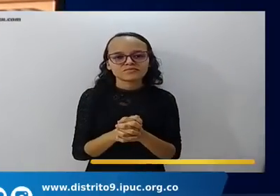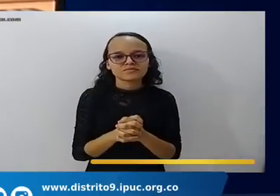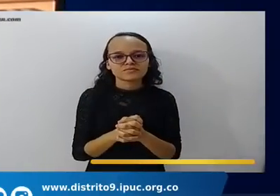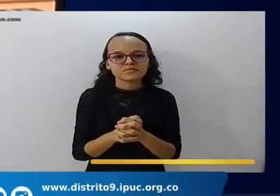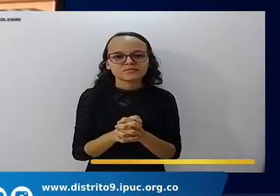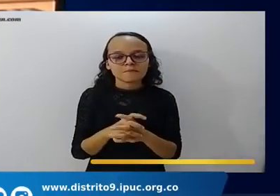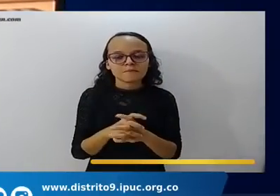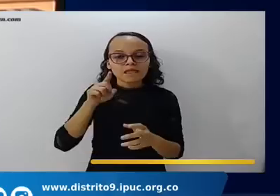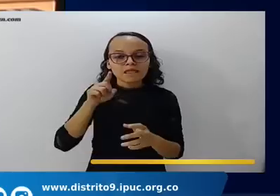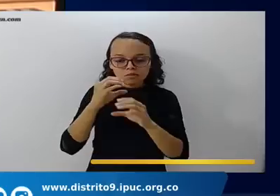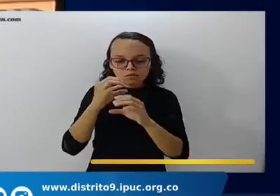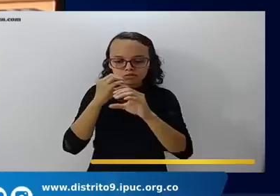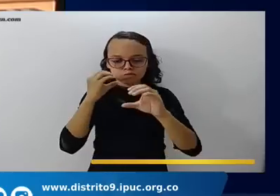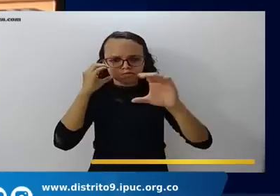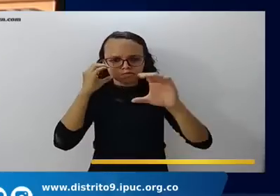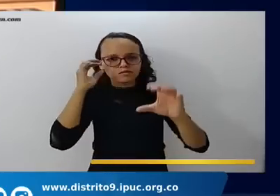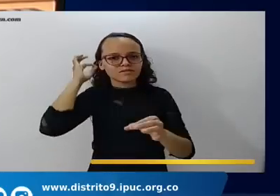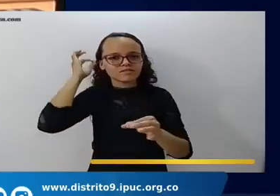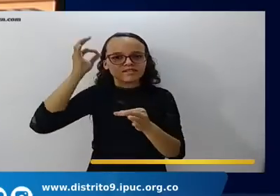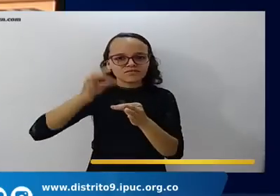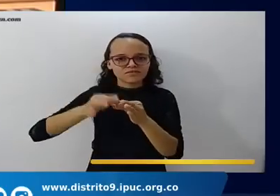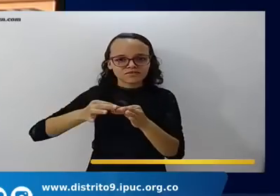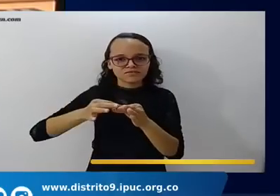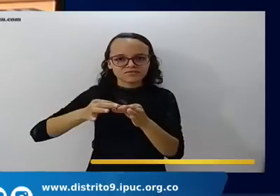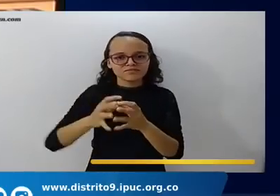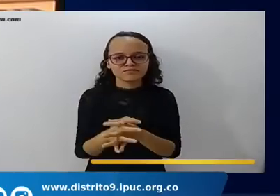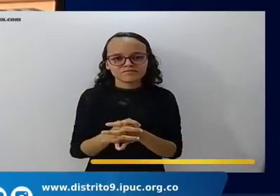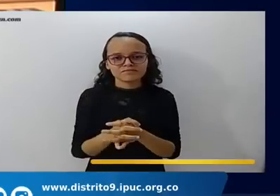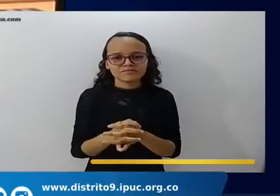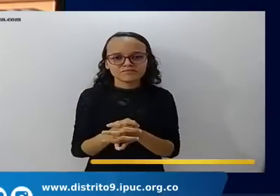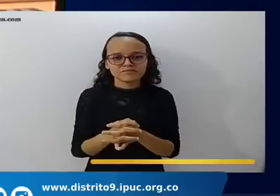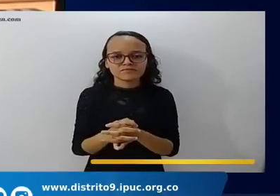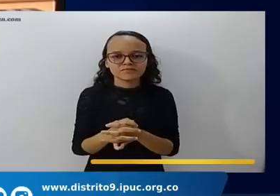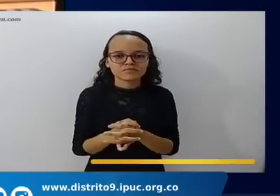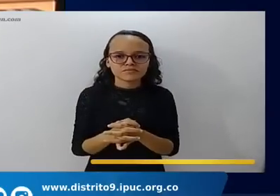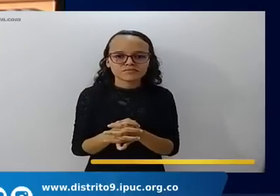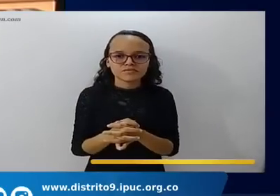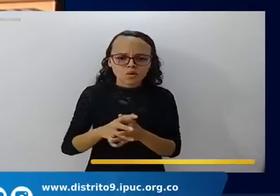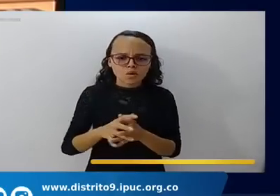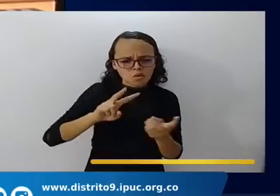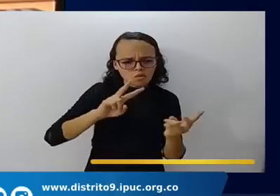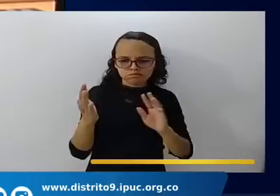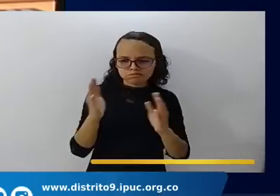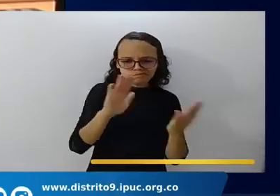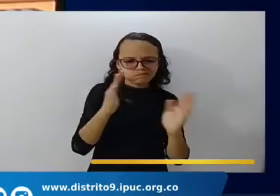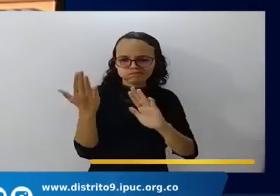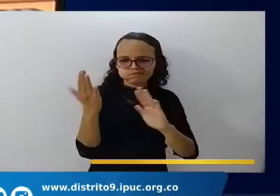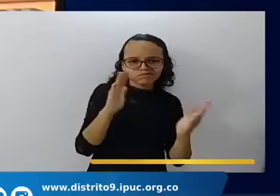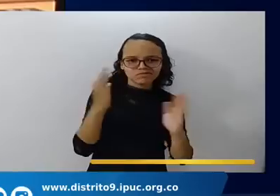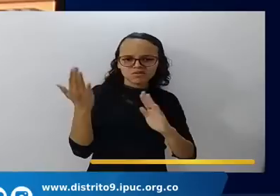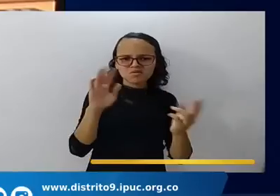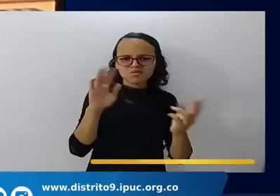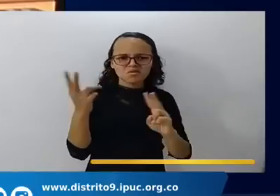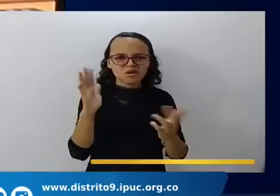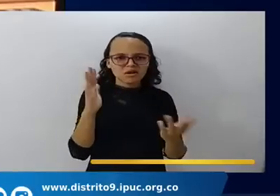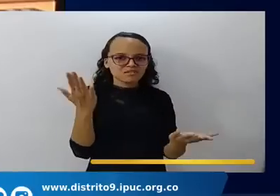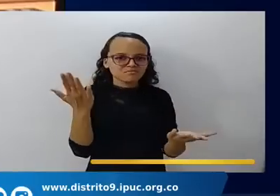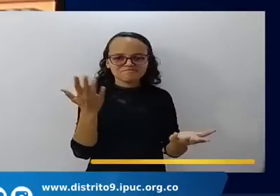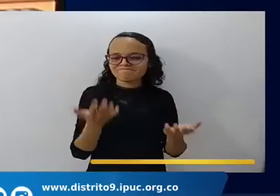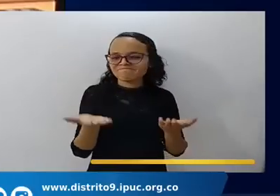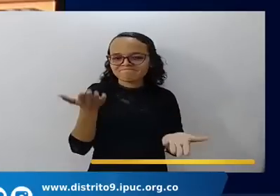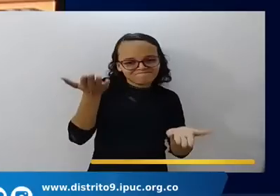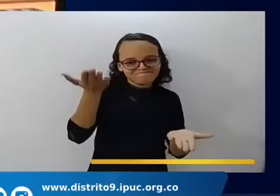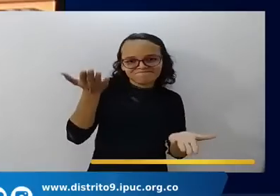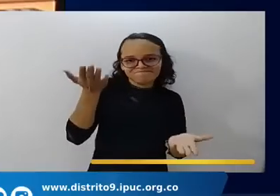El telescopio de la fe. No hay ninguno que ni siquiera medianamente lo